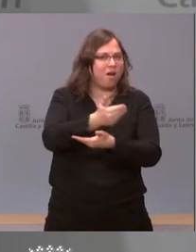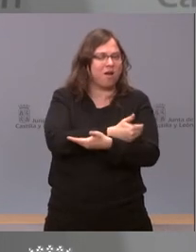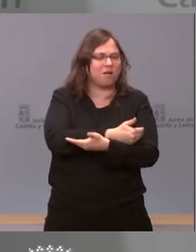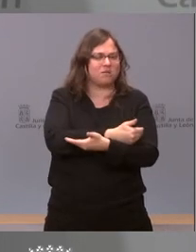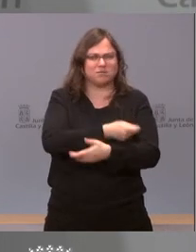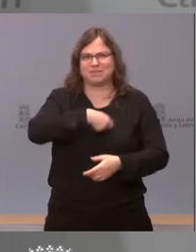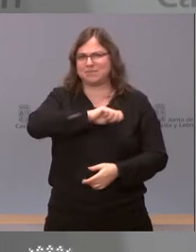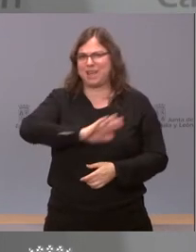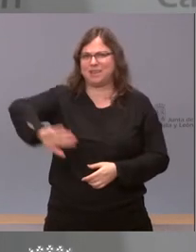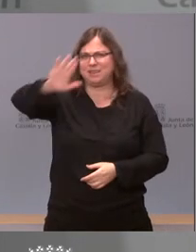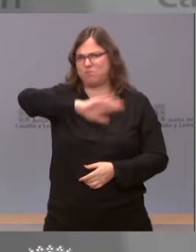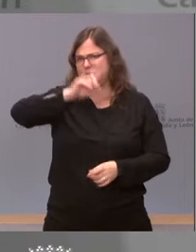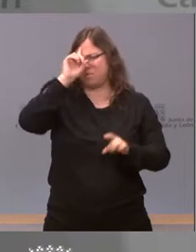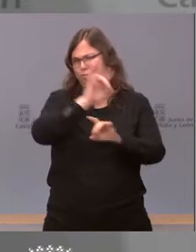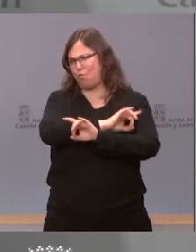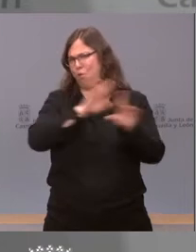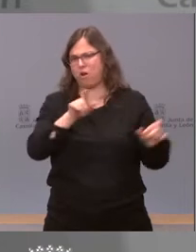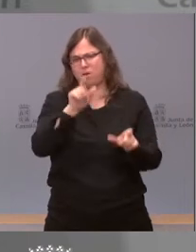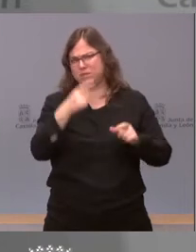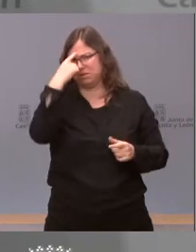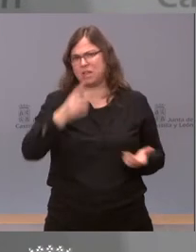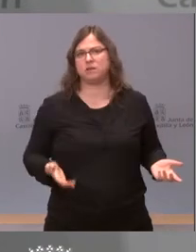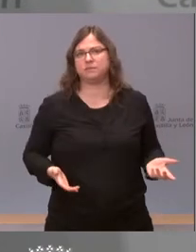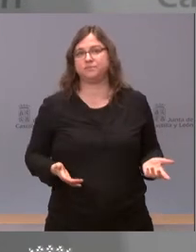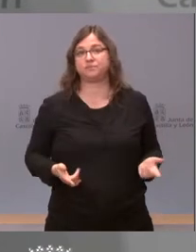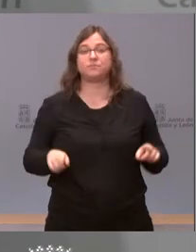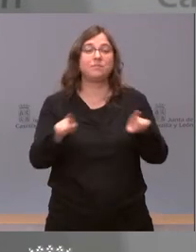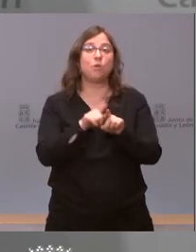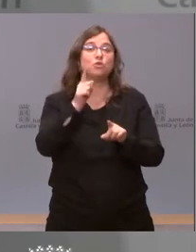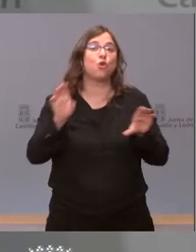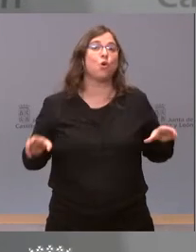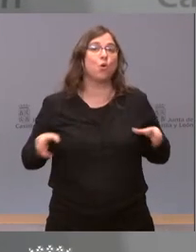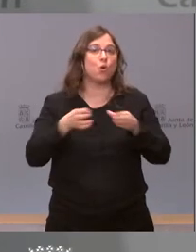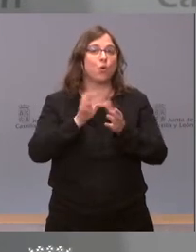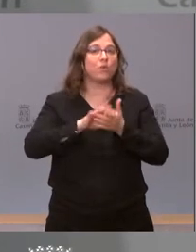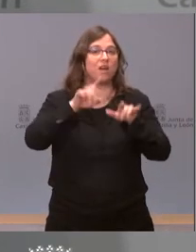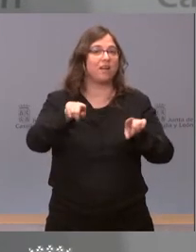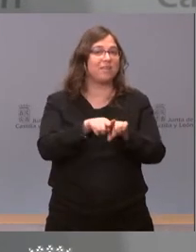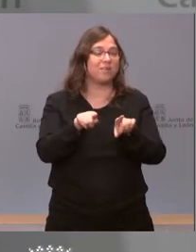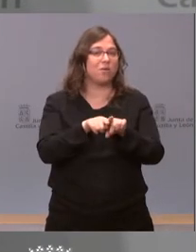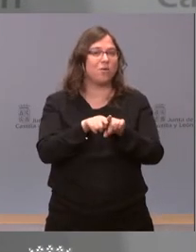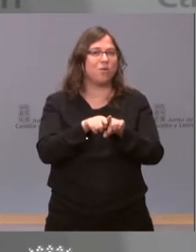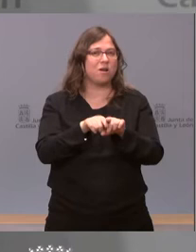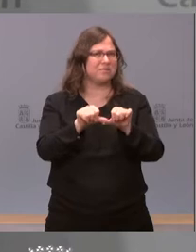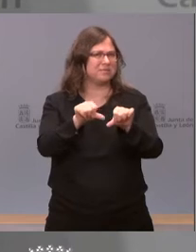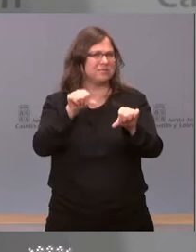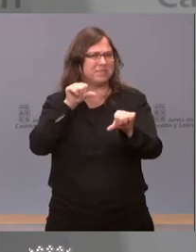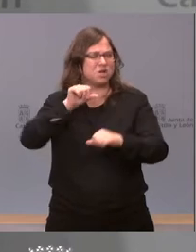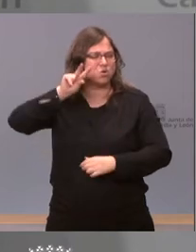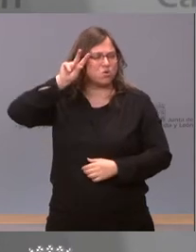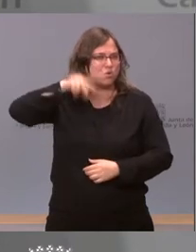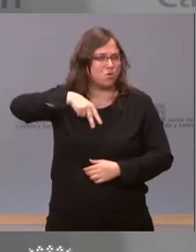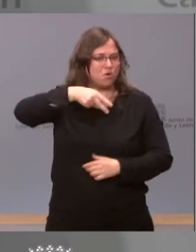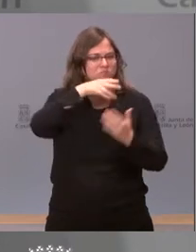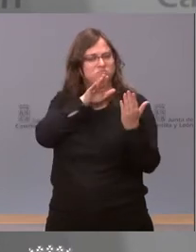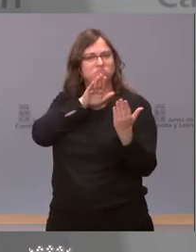el país. Y que no es esta Junta de Castilla y León la que ha estado nunca jamás en frente del